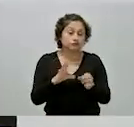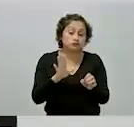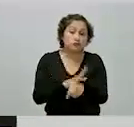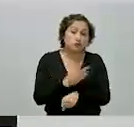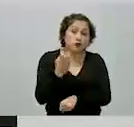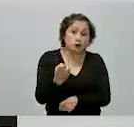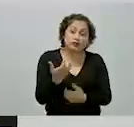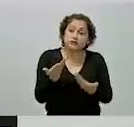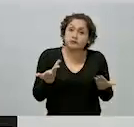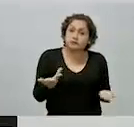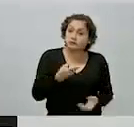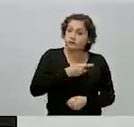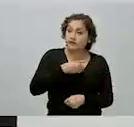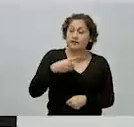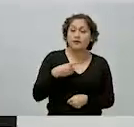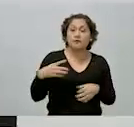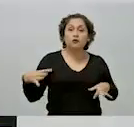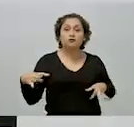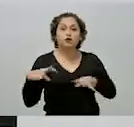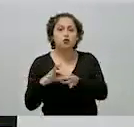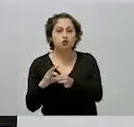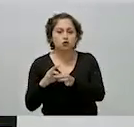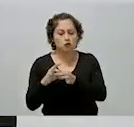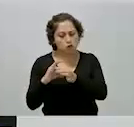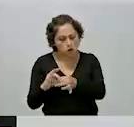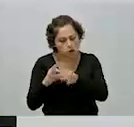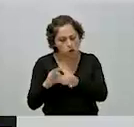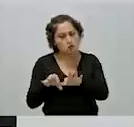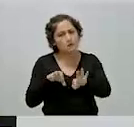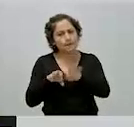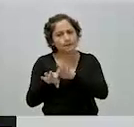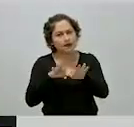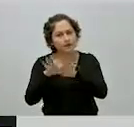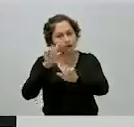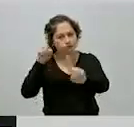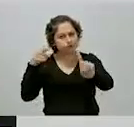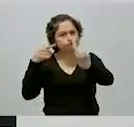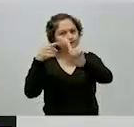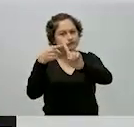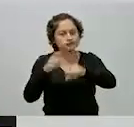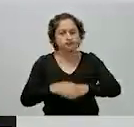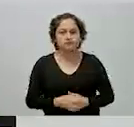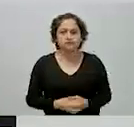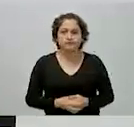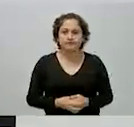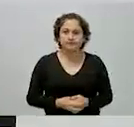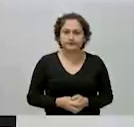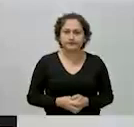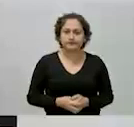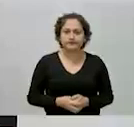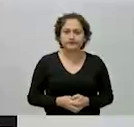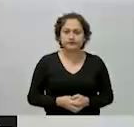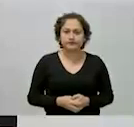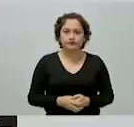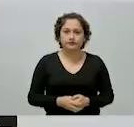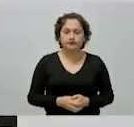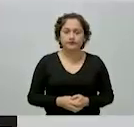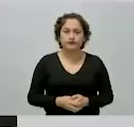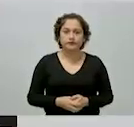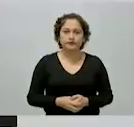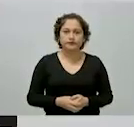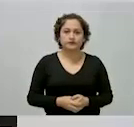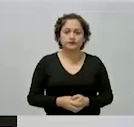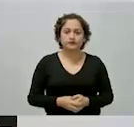de manera coordinada, conjunta. Y en lo que respecta a